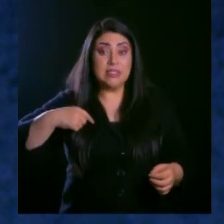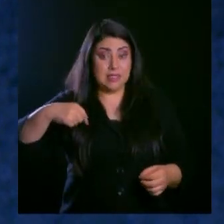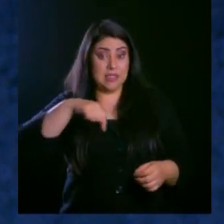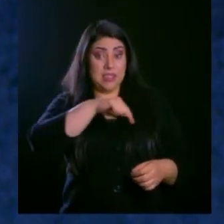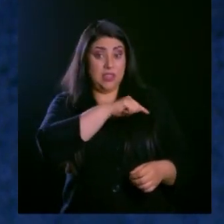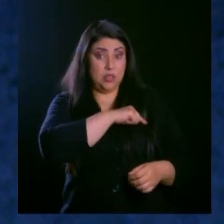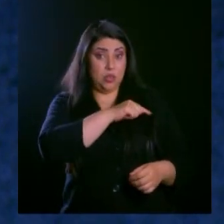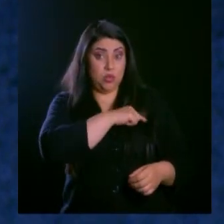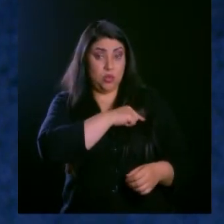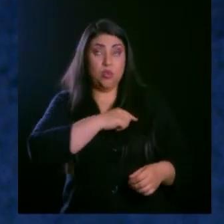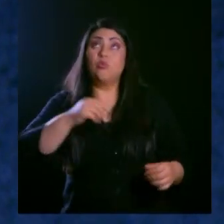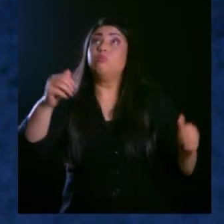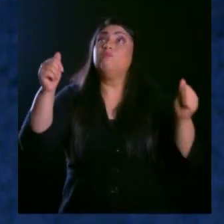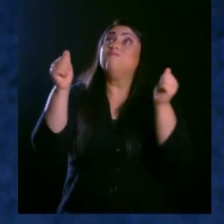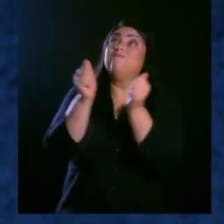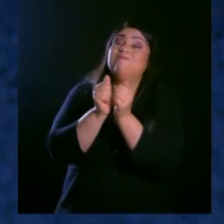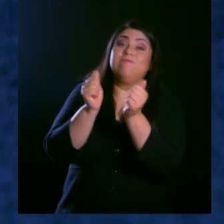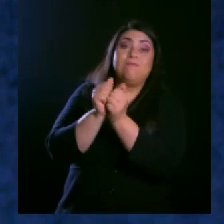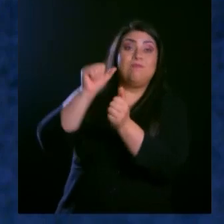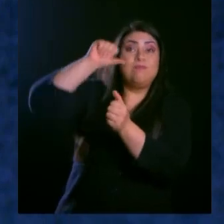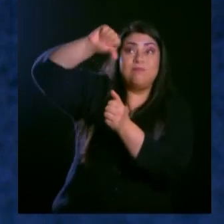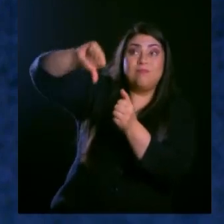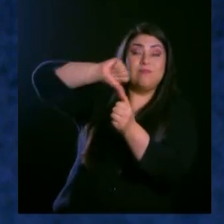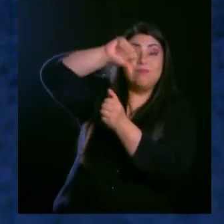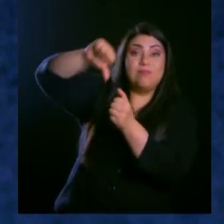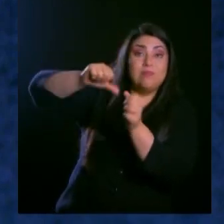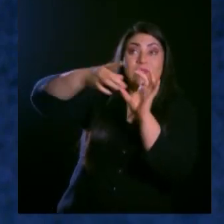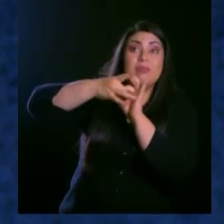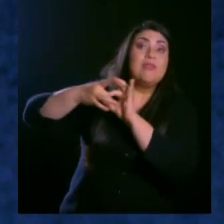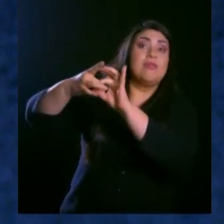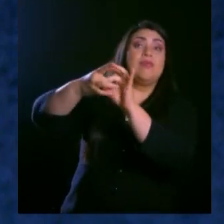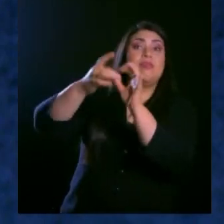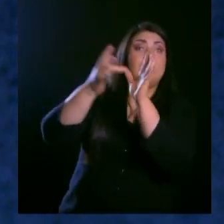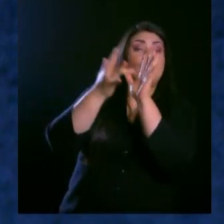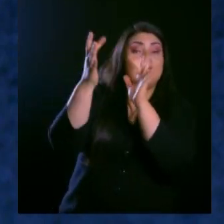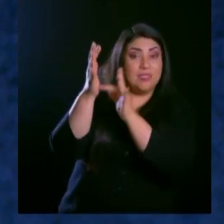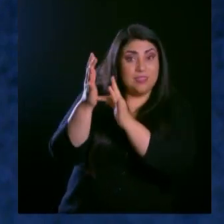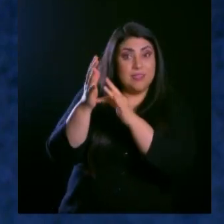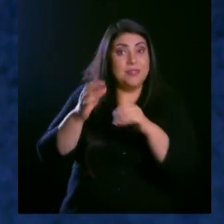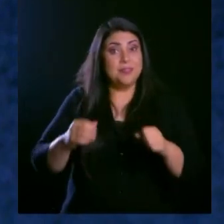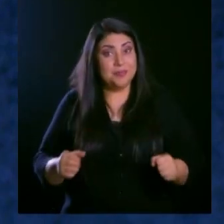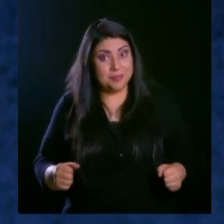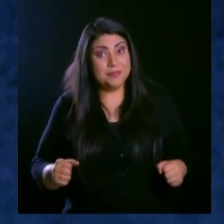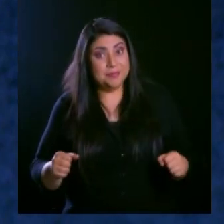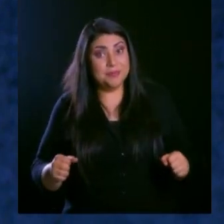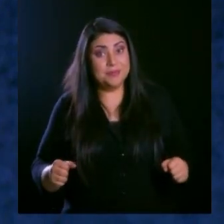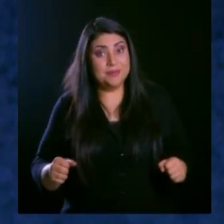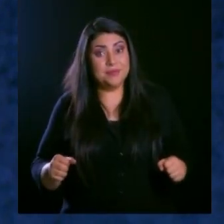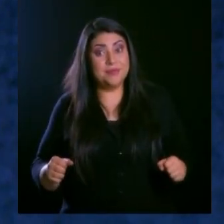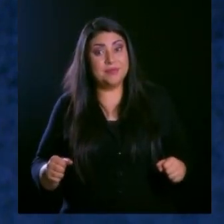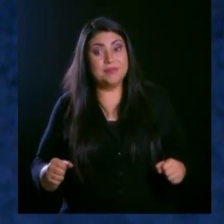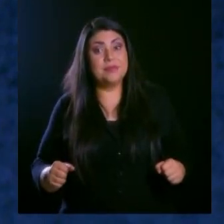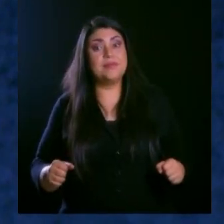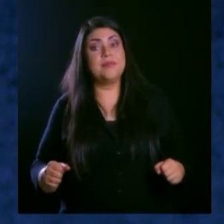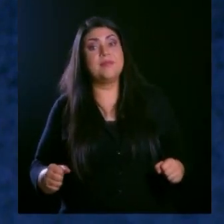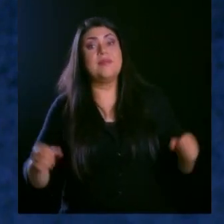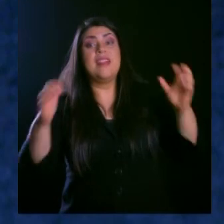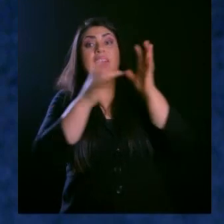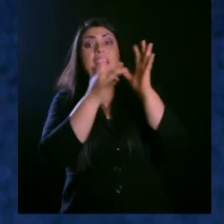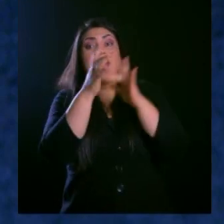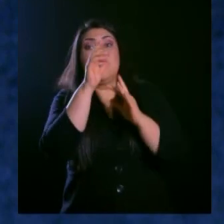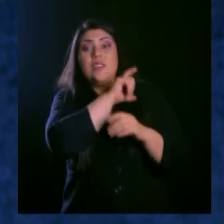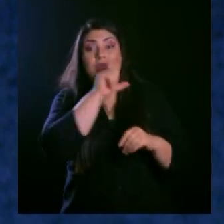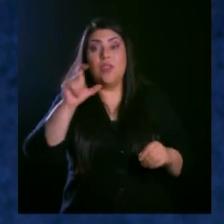seamos coparticipantes de la unción del Señor Jesús, no sé si me estoy explicando, Jesús, Cristo,